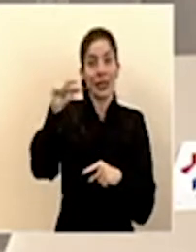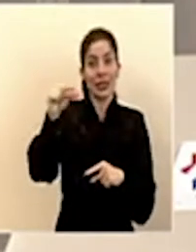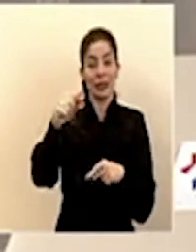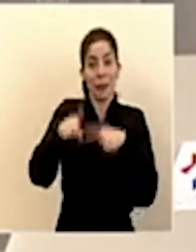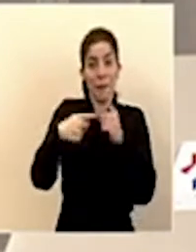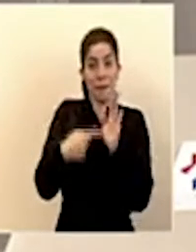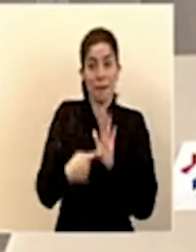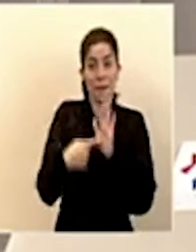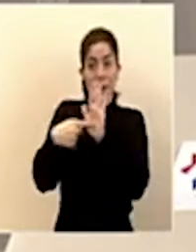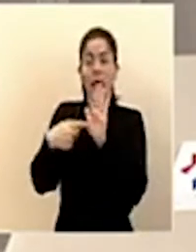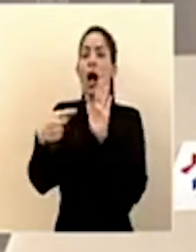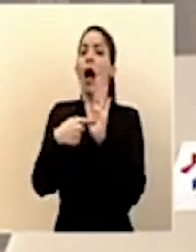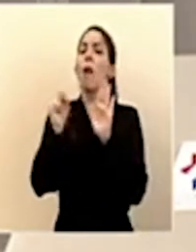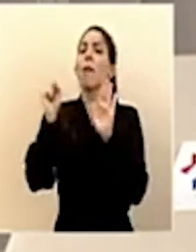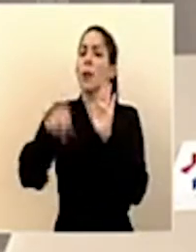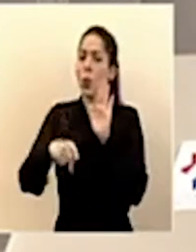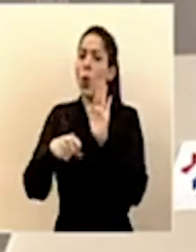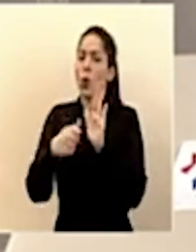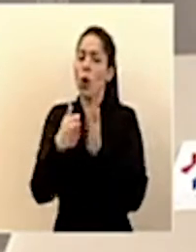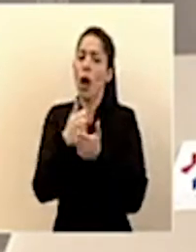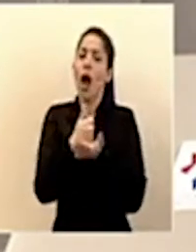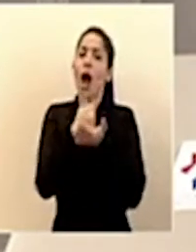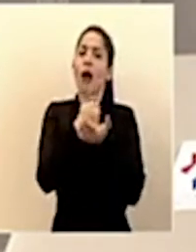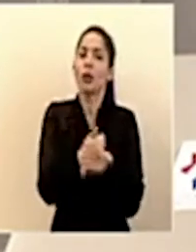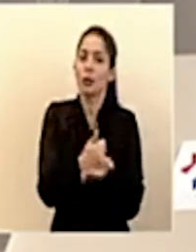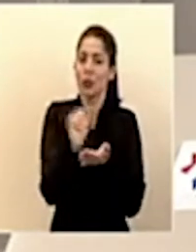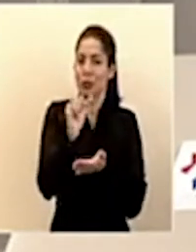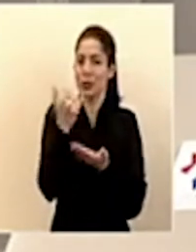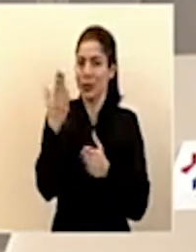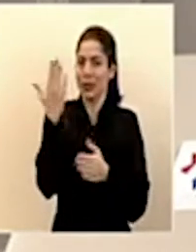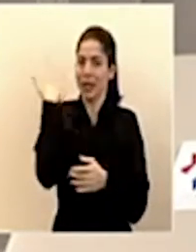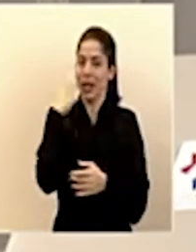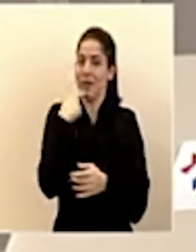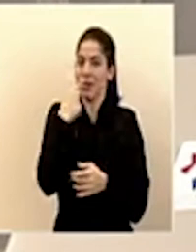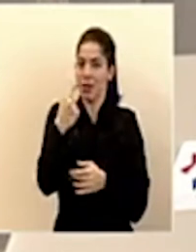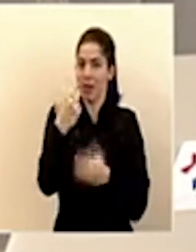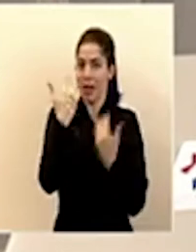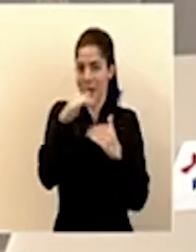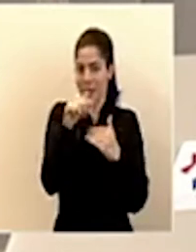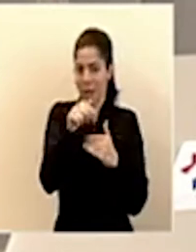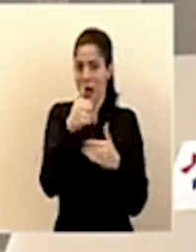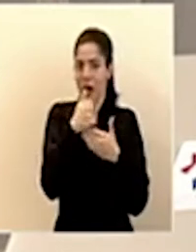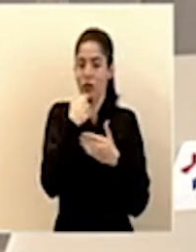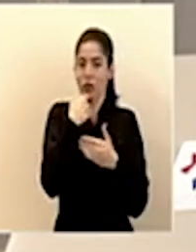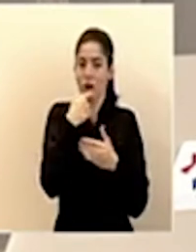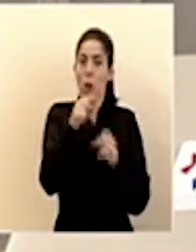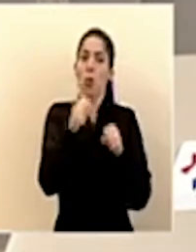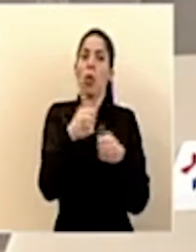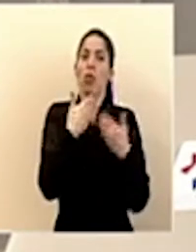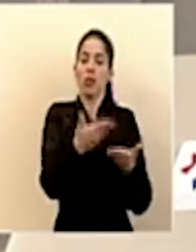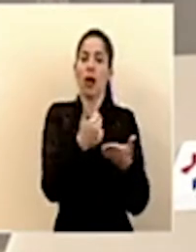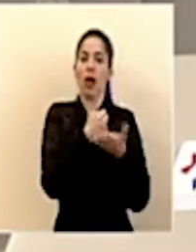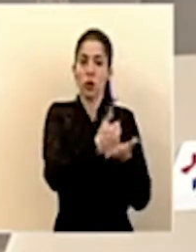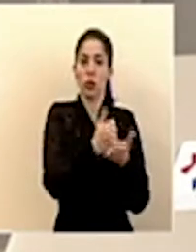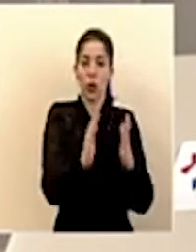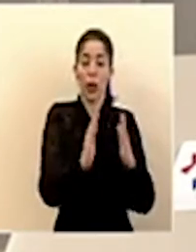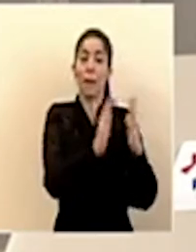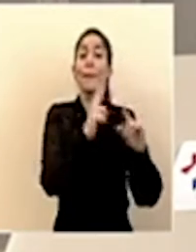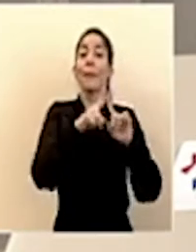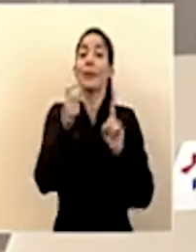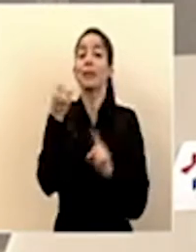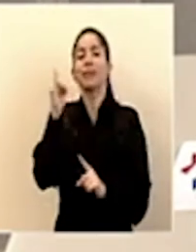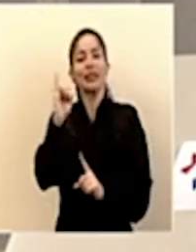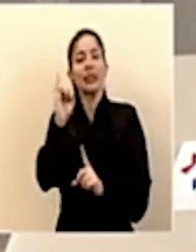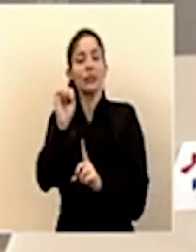podremos dar ayudas en la dimensión que he dicho. Pero también lo que hemos dicho es que en un escenario